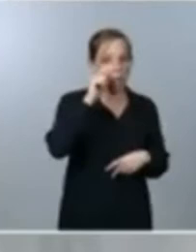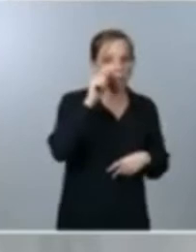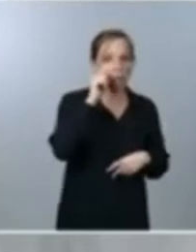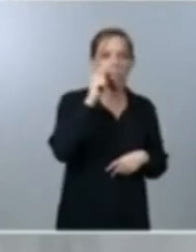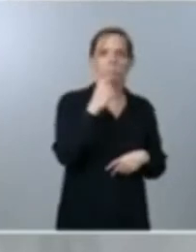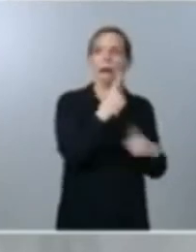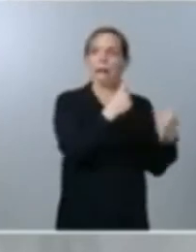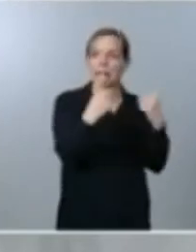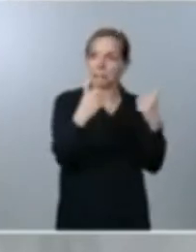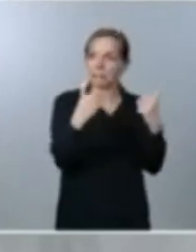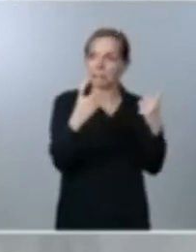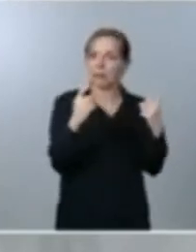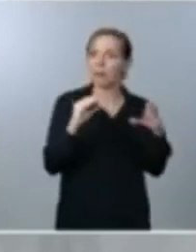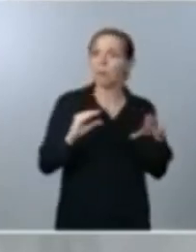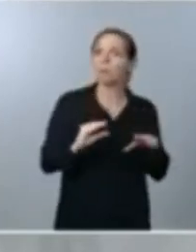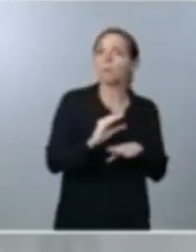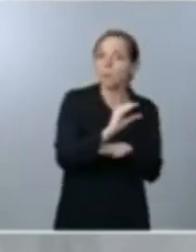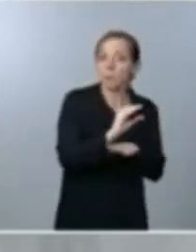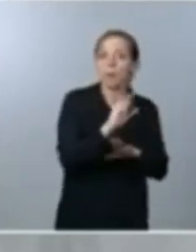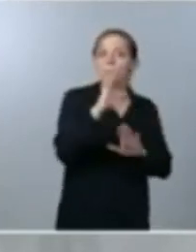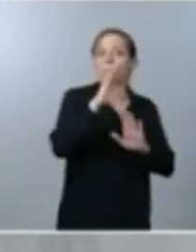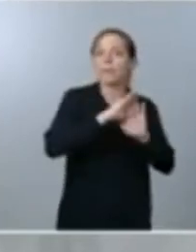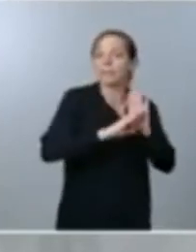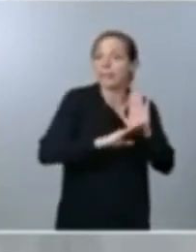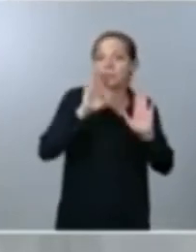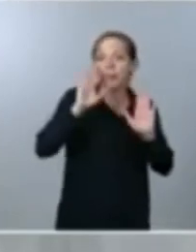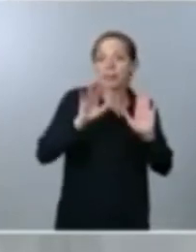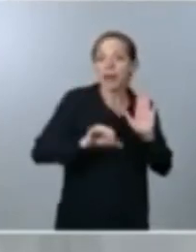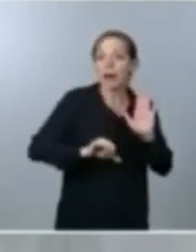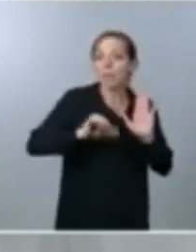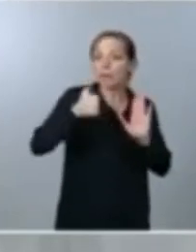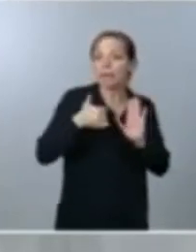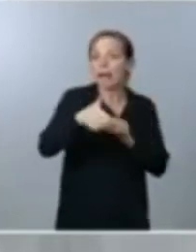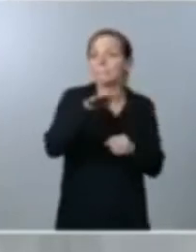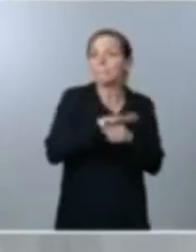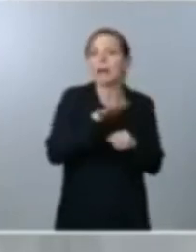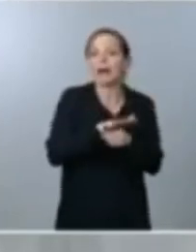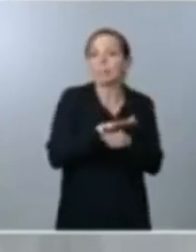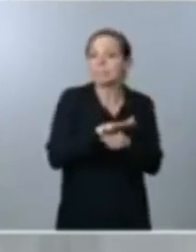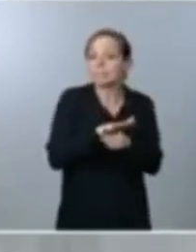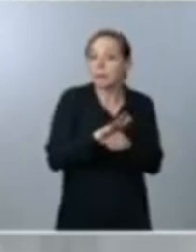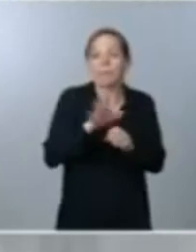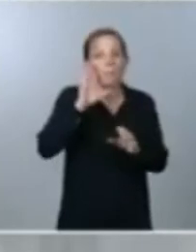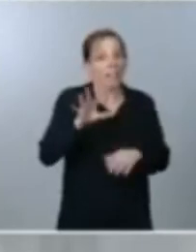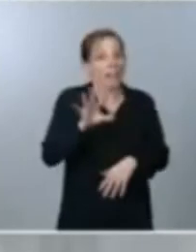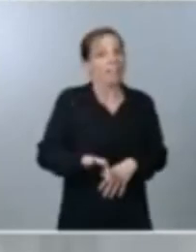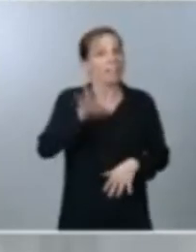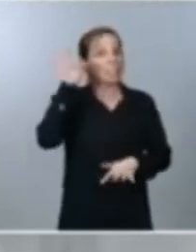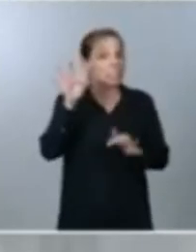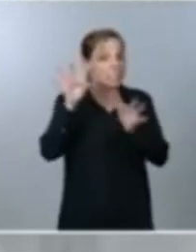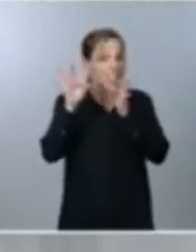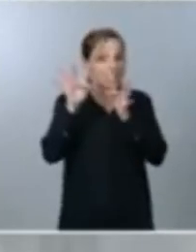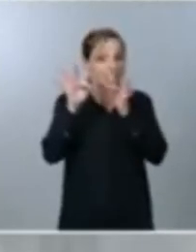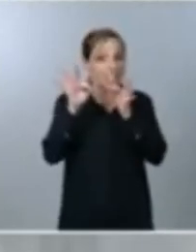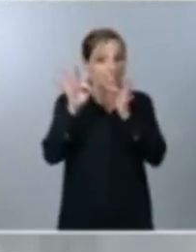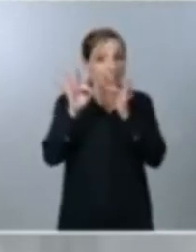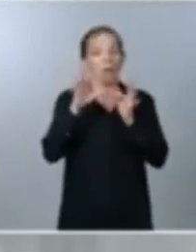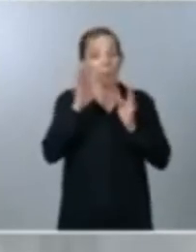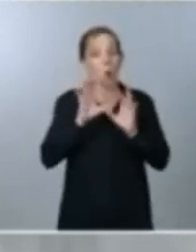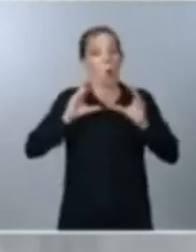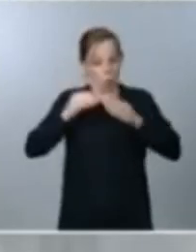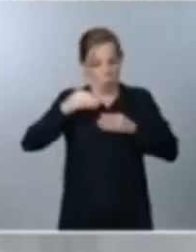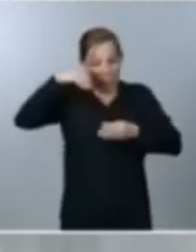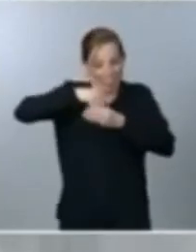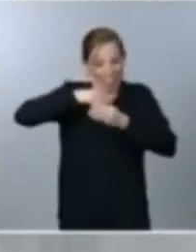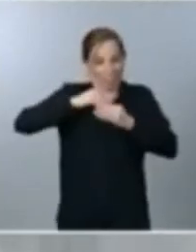iban a aprobar unas medidas este martes parece que todavía no están no están decididas por eso divergencias internas cómo está